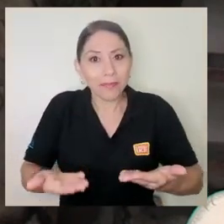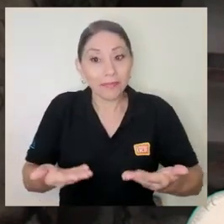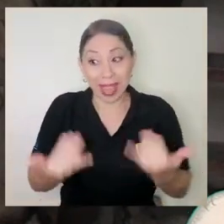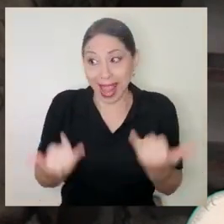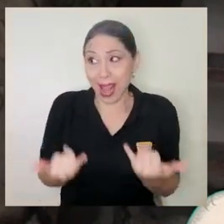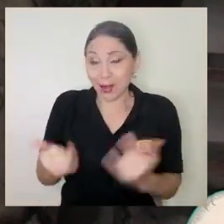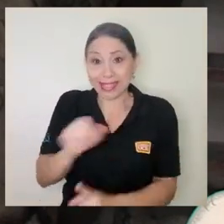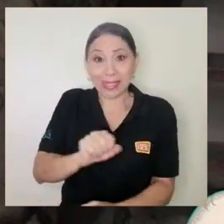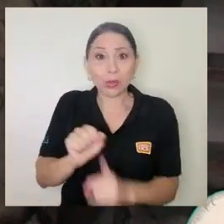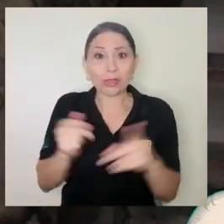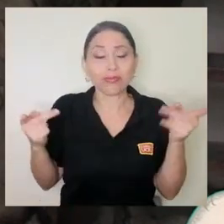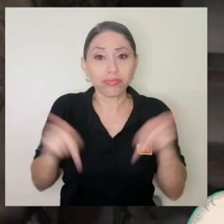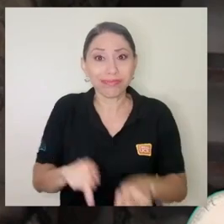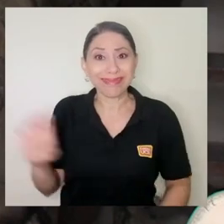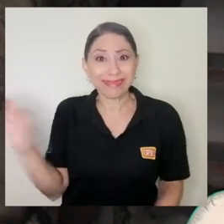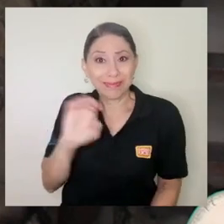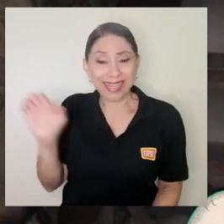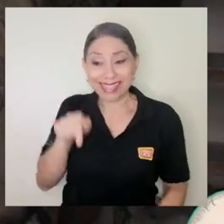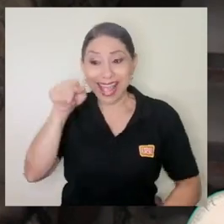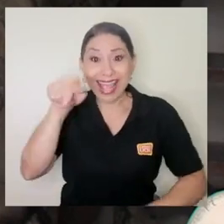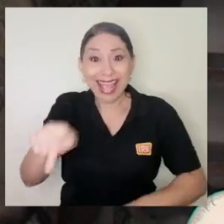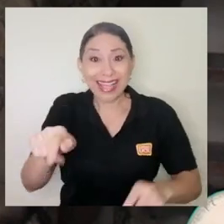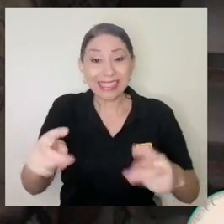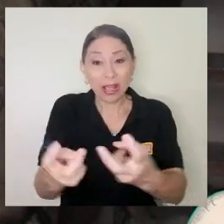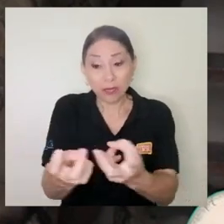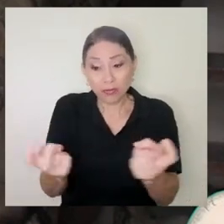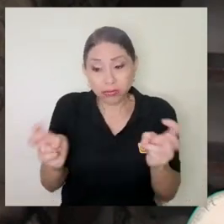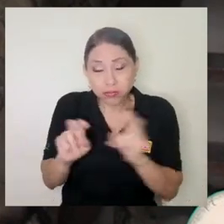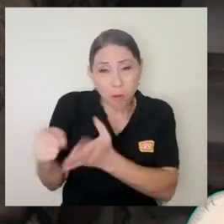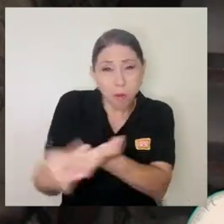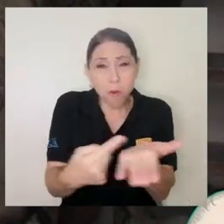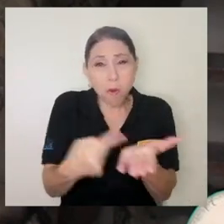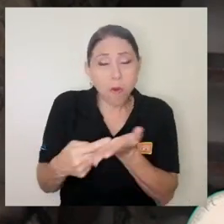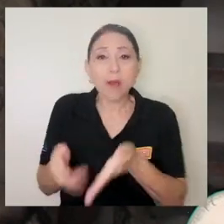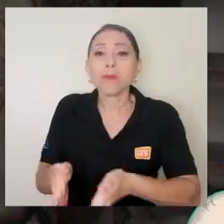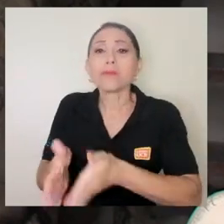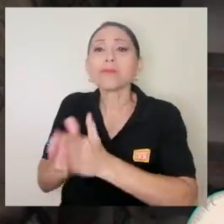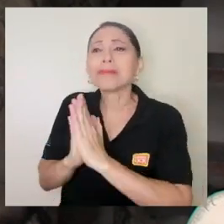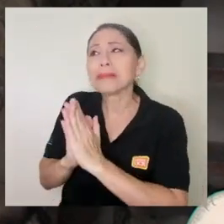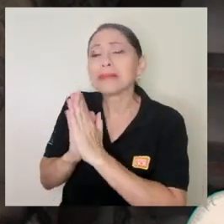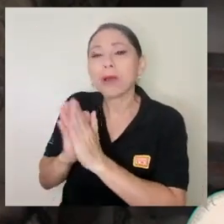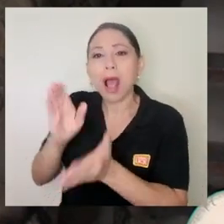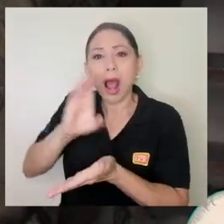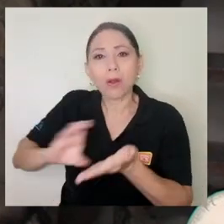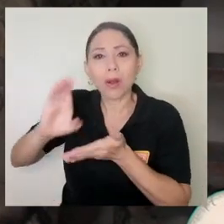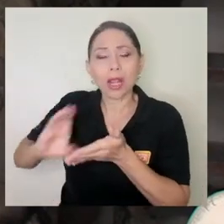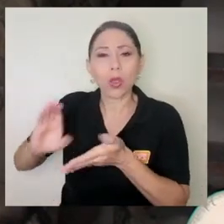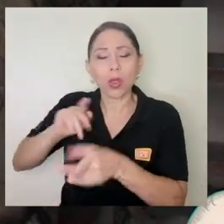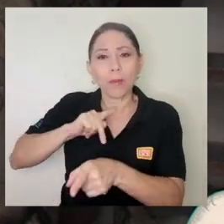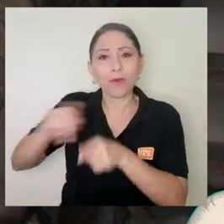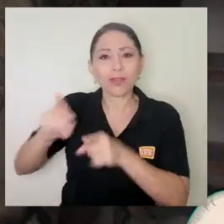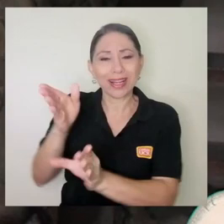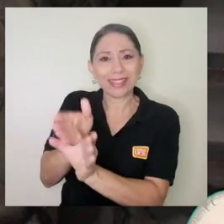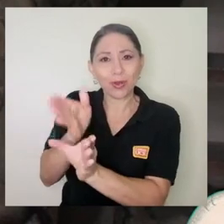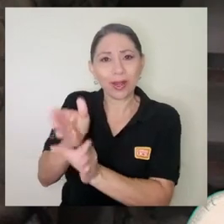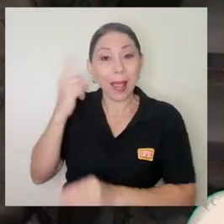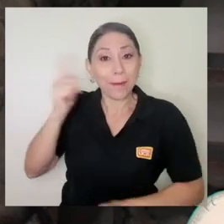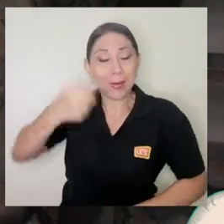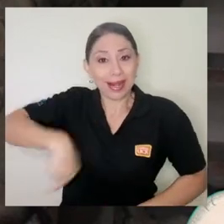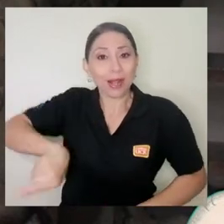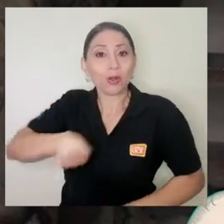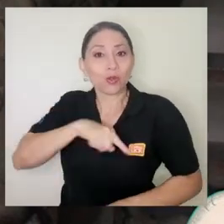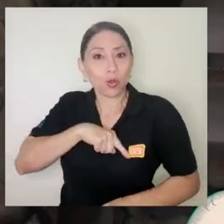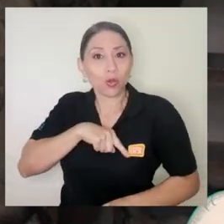en esta emergencia, esta mesa técnica operativa hizo una solicitud al Colegio de Profesionales en Psicología para que apoyáramos fundamentalmente,